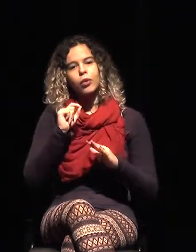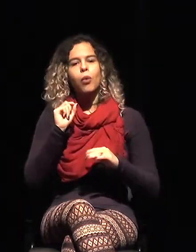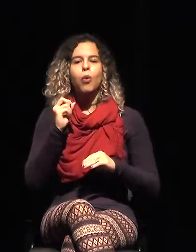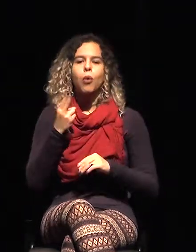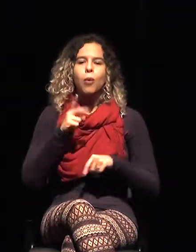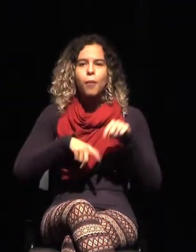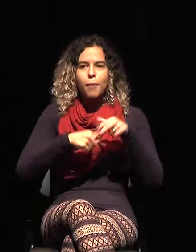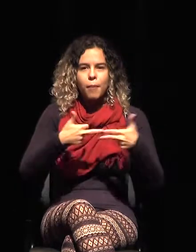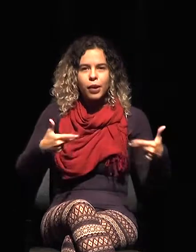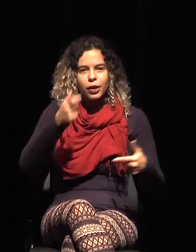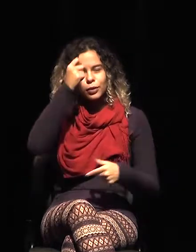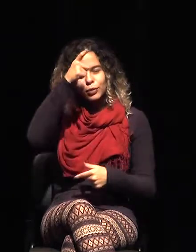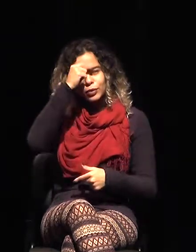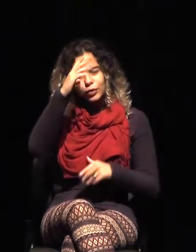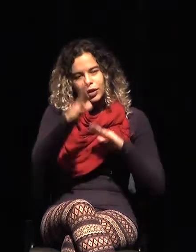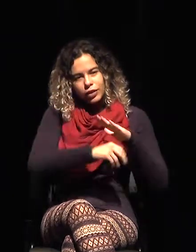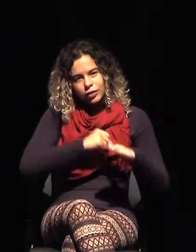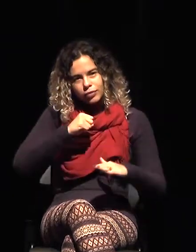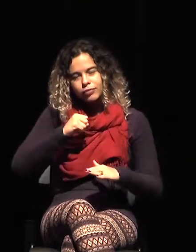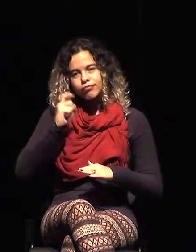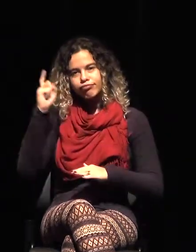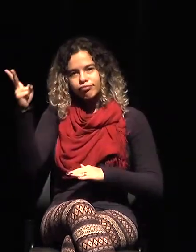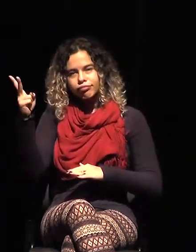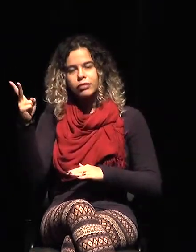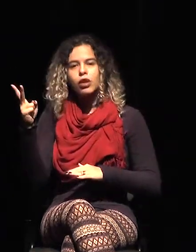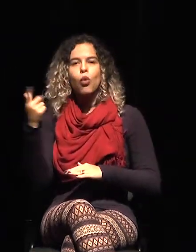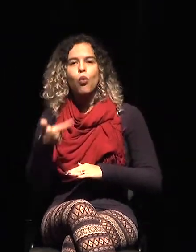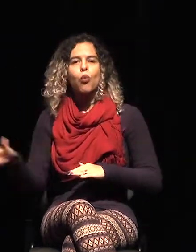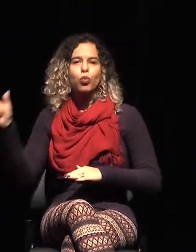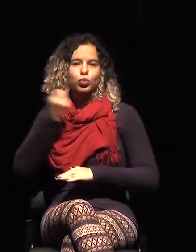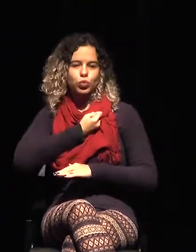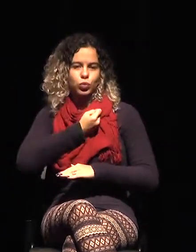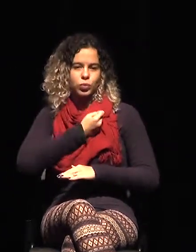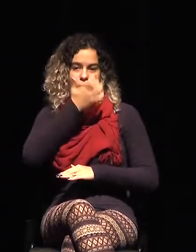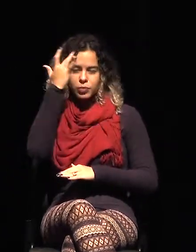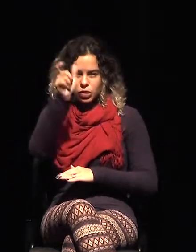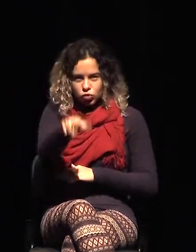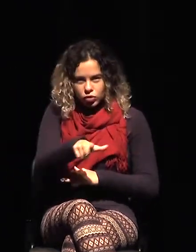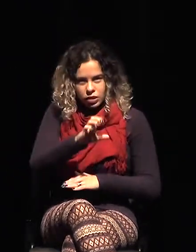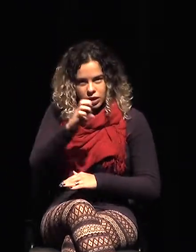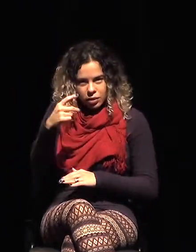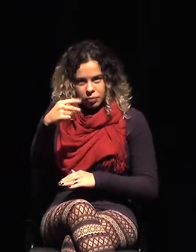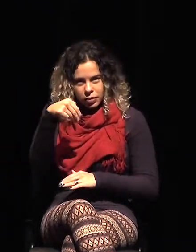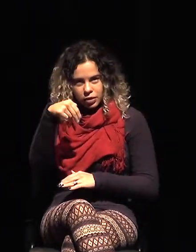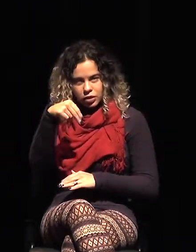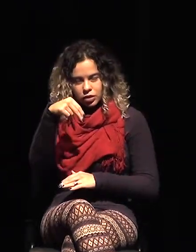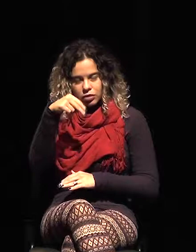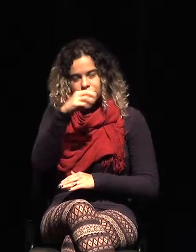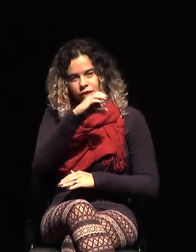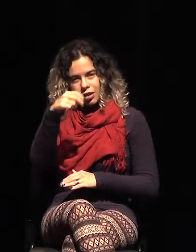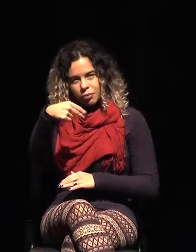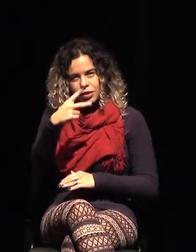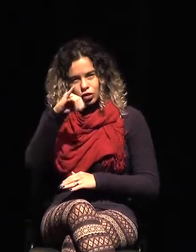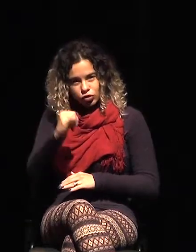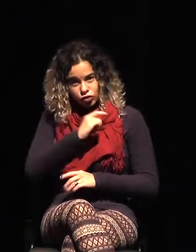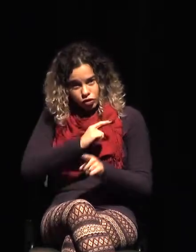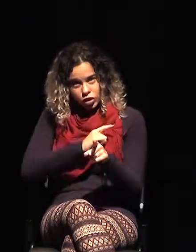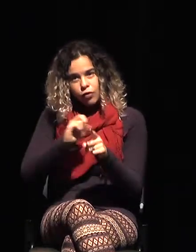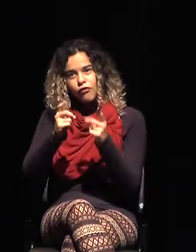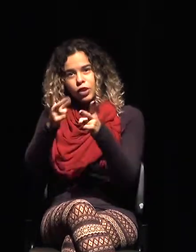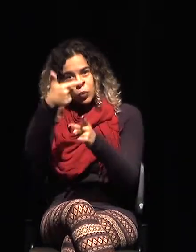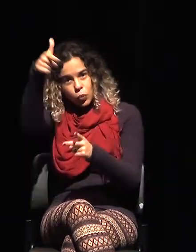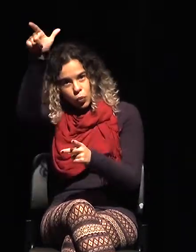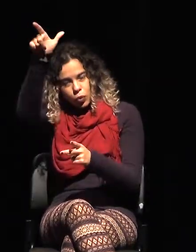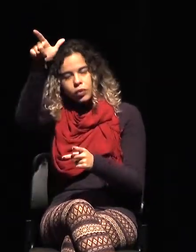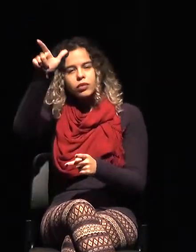cultural, utilizan personas que tienen el número de identificación fiscal CNPJ, que se llama aquí, a través de